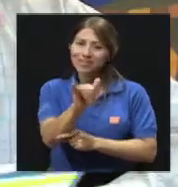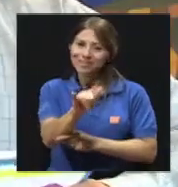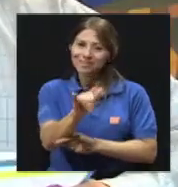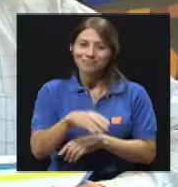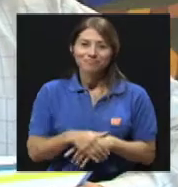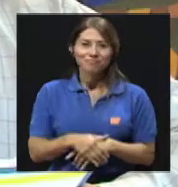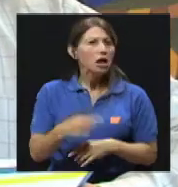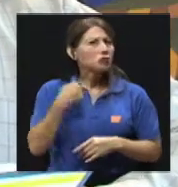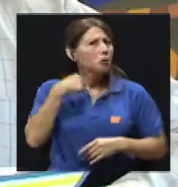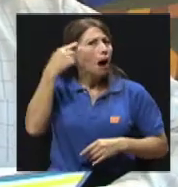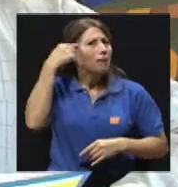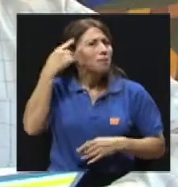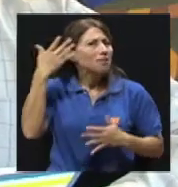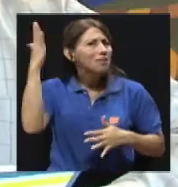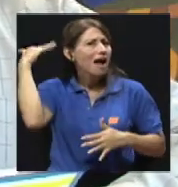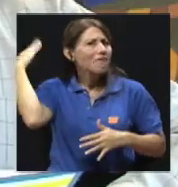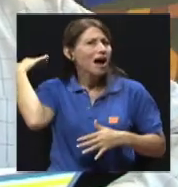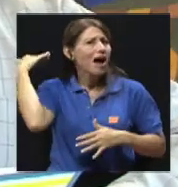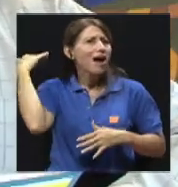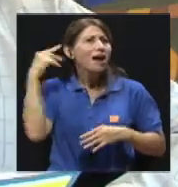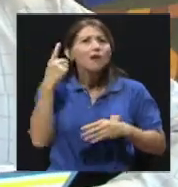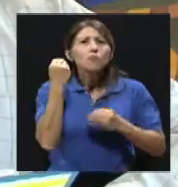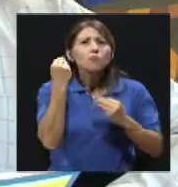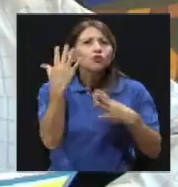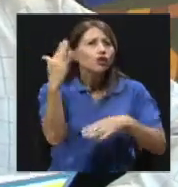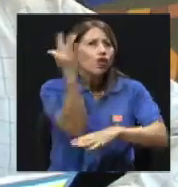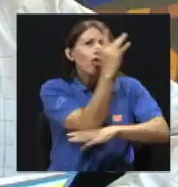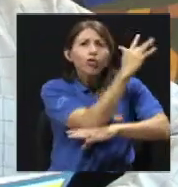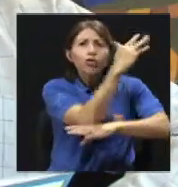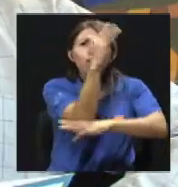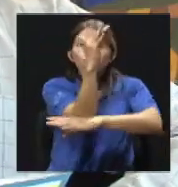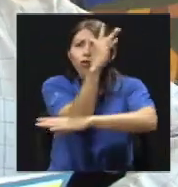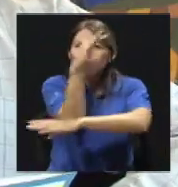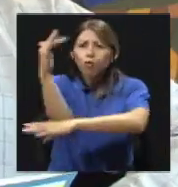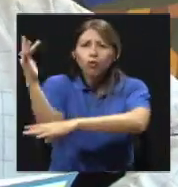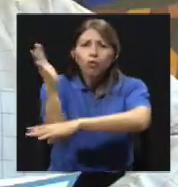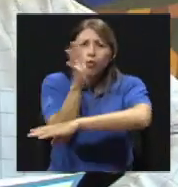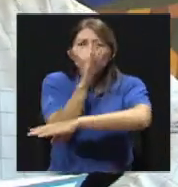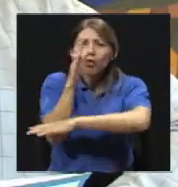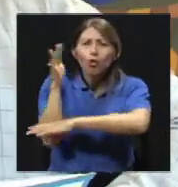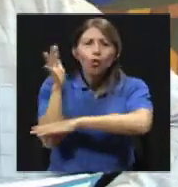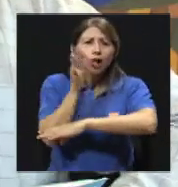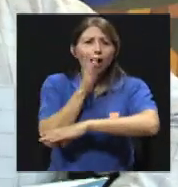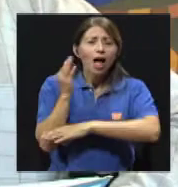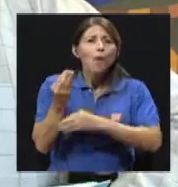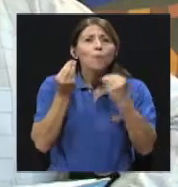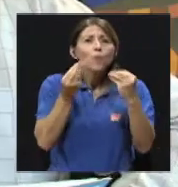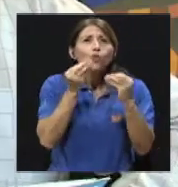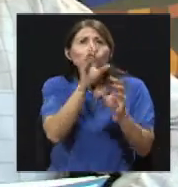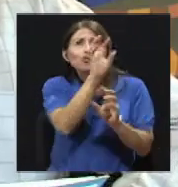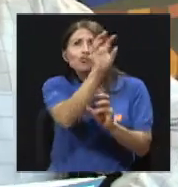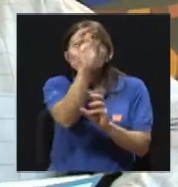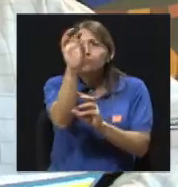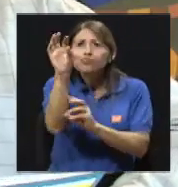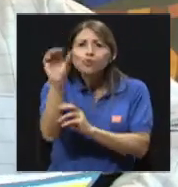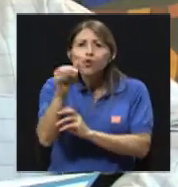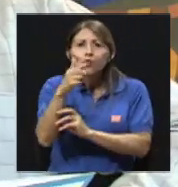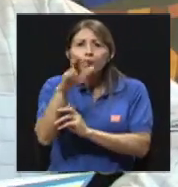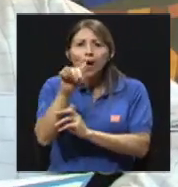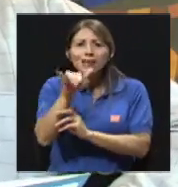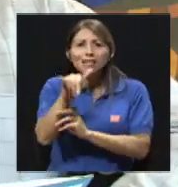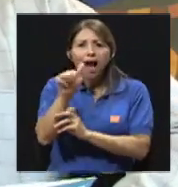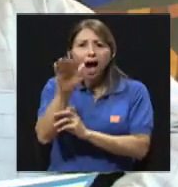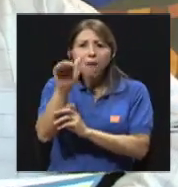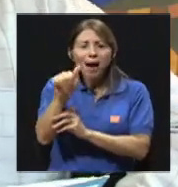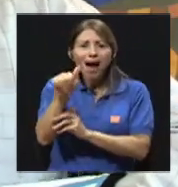un palo de guayaba por todo lado y todos los días comíamos guayaba, entonces la gente lo asociaba a la guayaba, ¿verdad? Y a las semillitas que ahí se